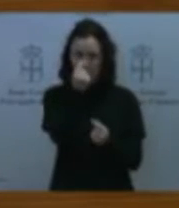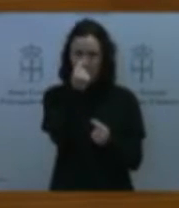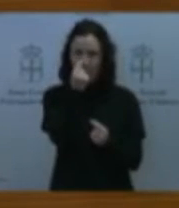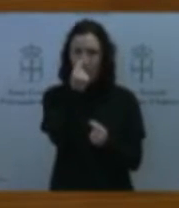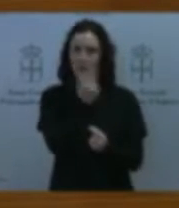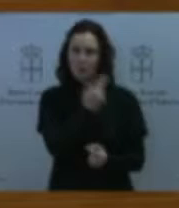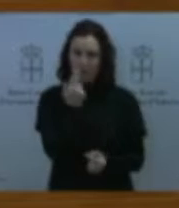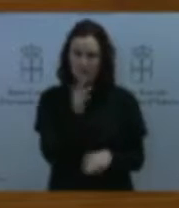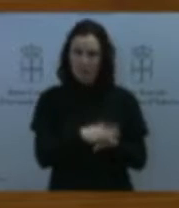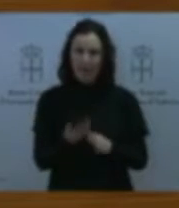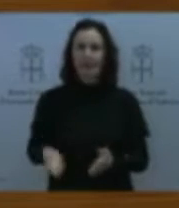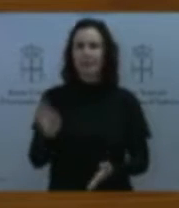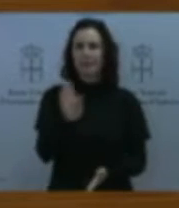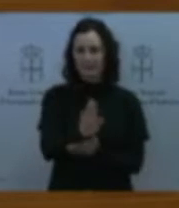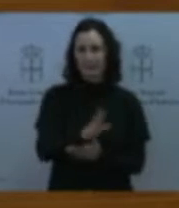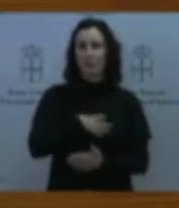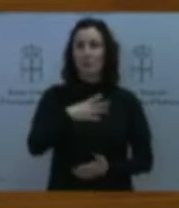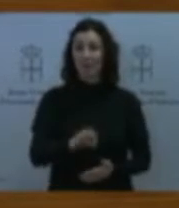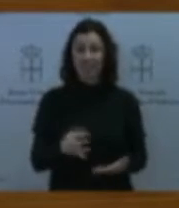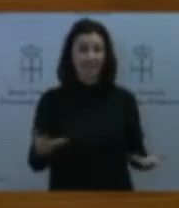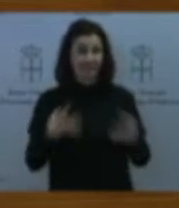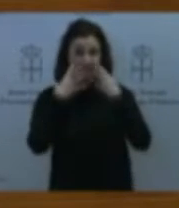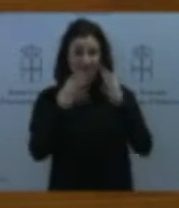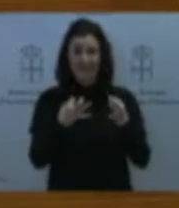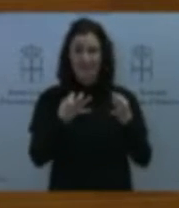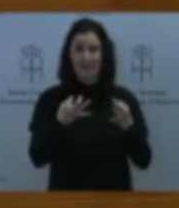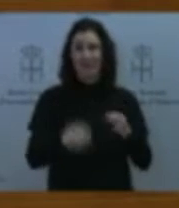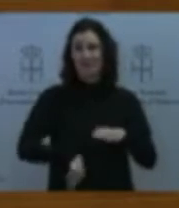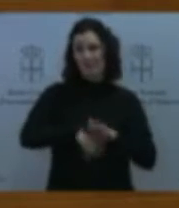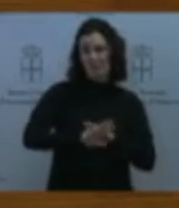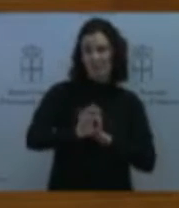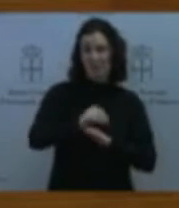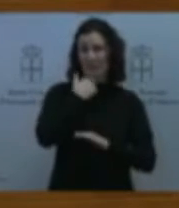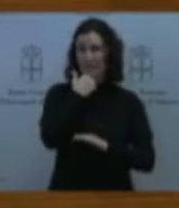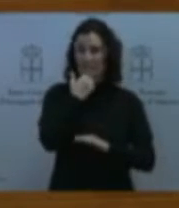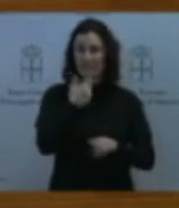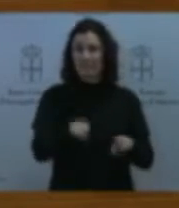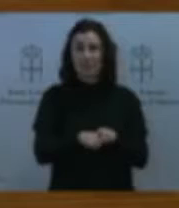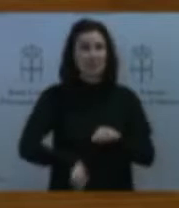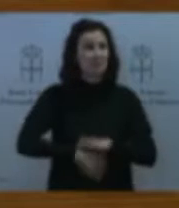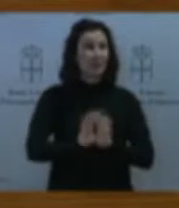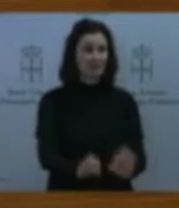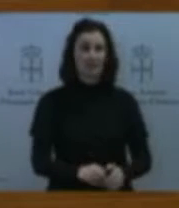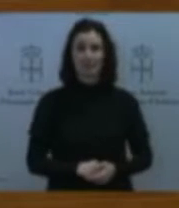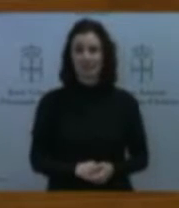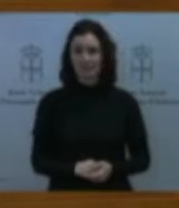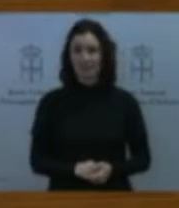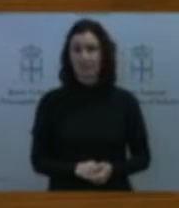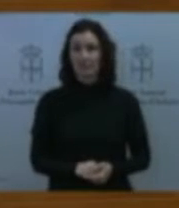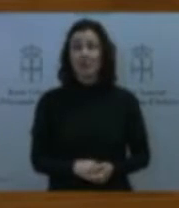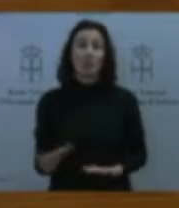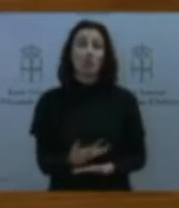no sea solo chapucero o casi siempre chapucero. Pero algo de todo habrá ahí bueno en